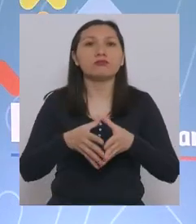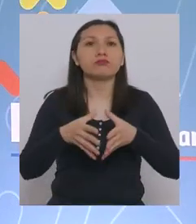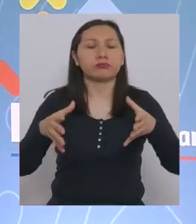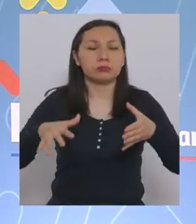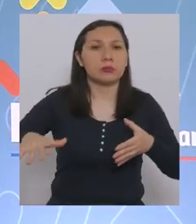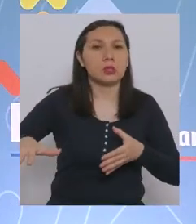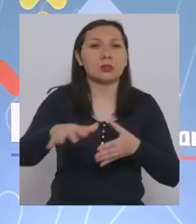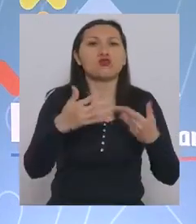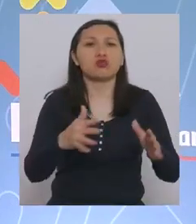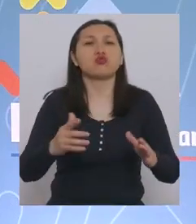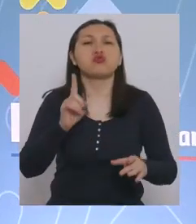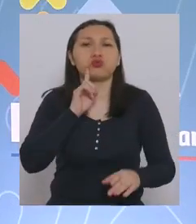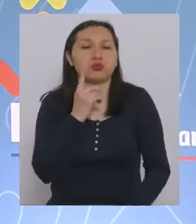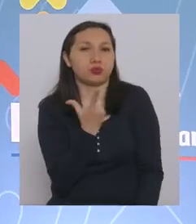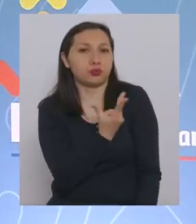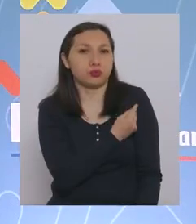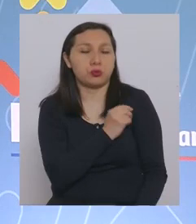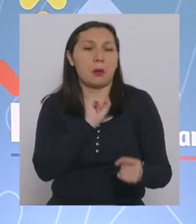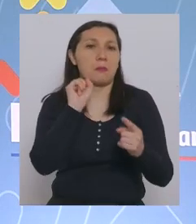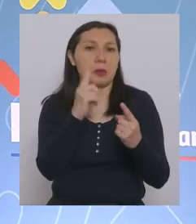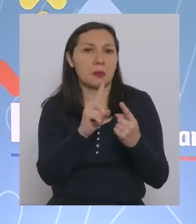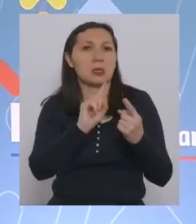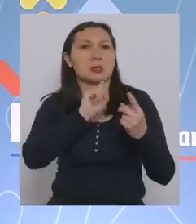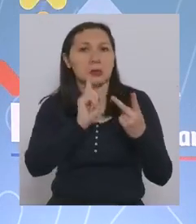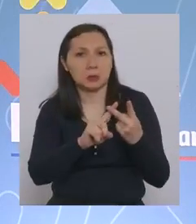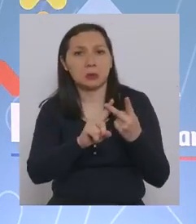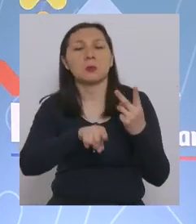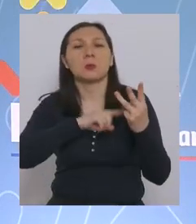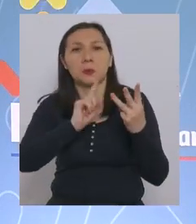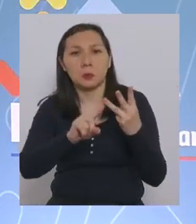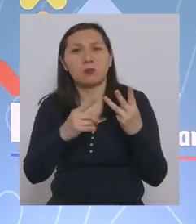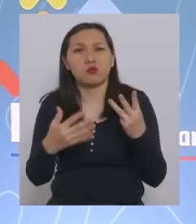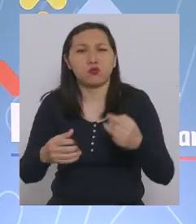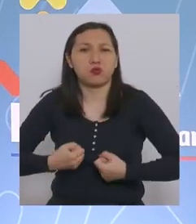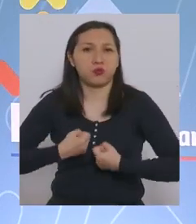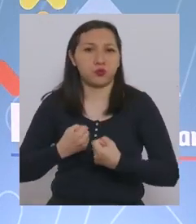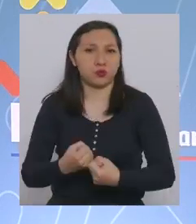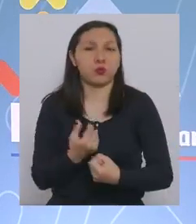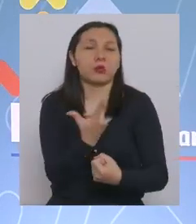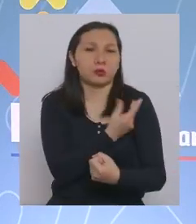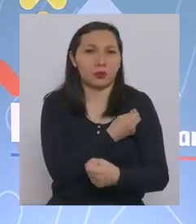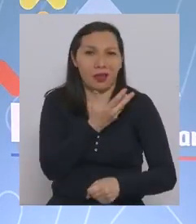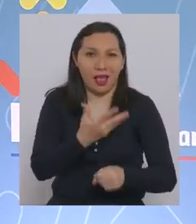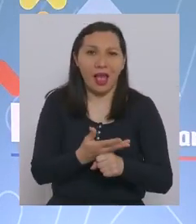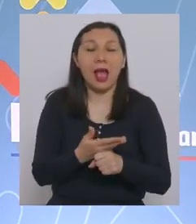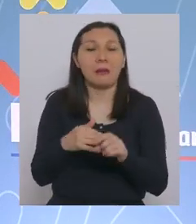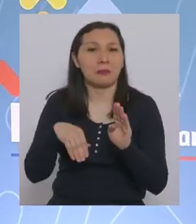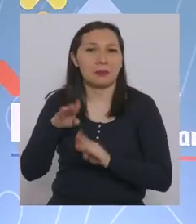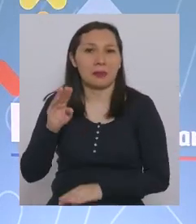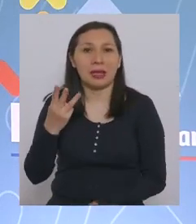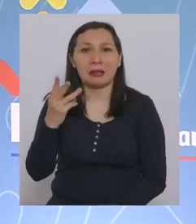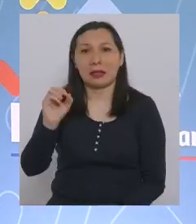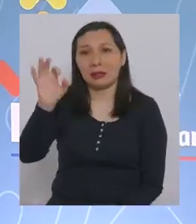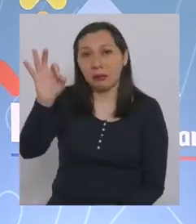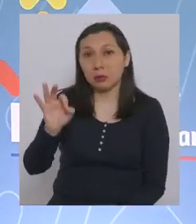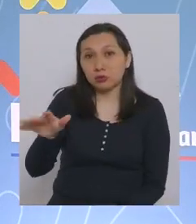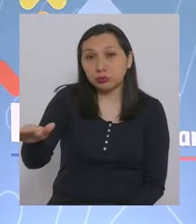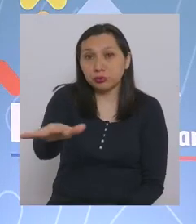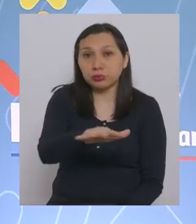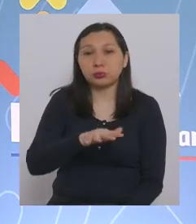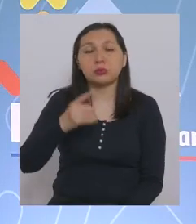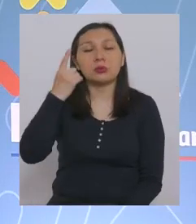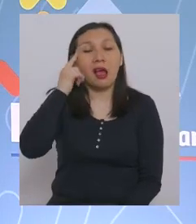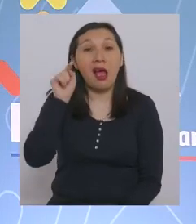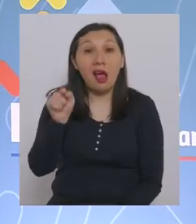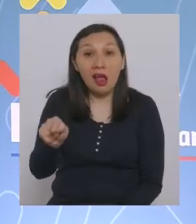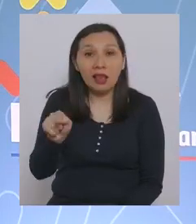población vacunada con primeras, con segundas dosis y, sobre todo, con dosis de refuerzo. Un 30% de la población, donde sabemos